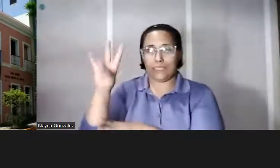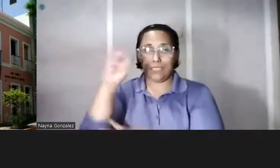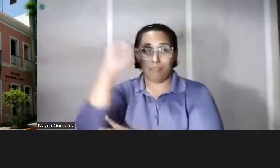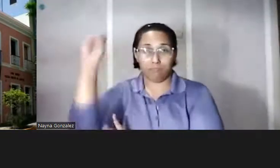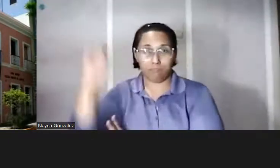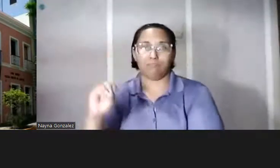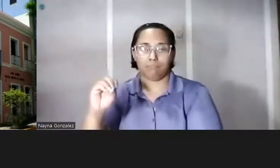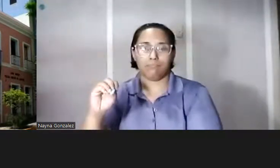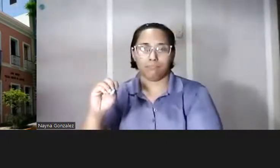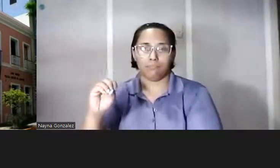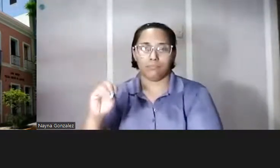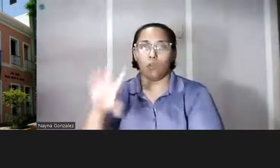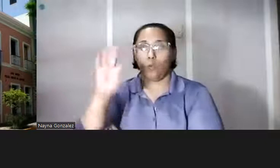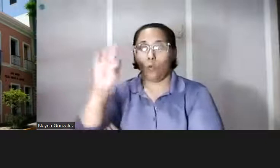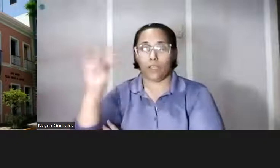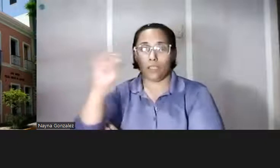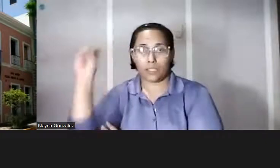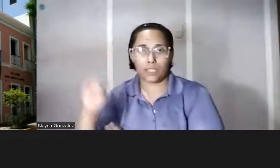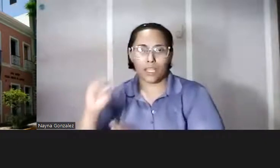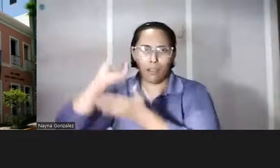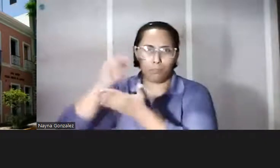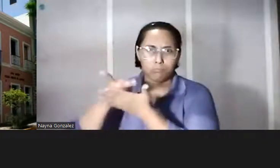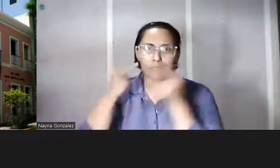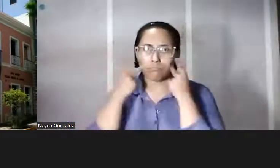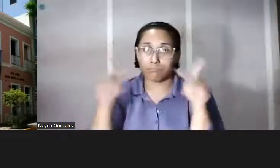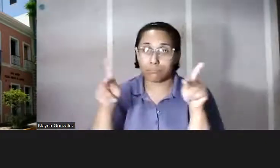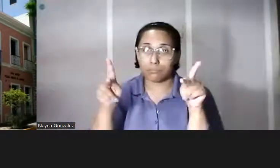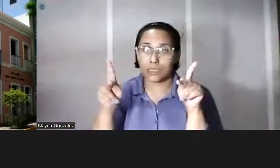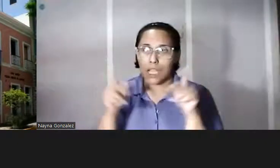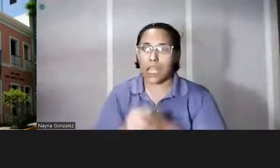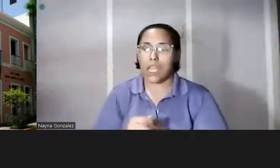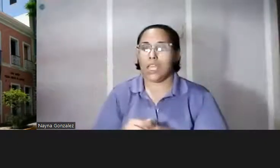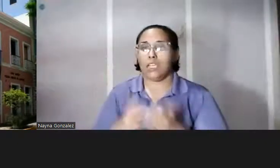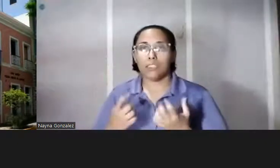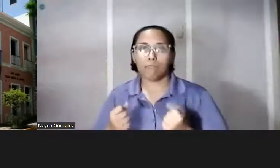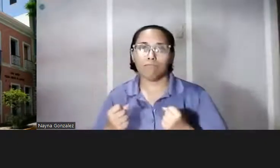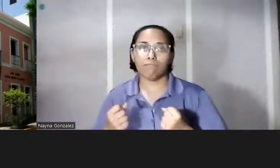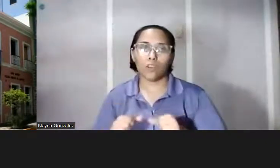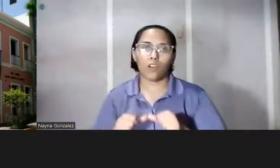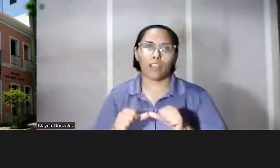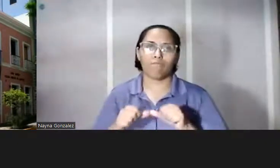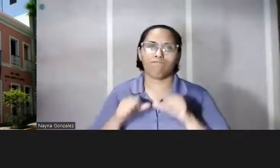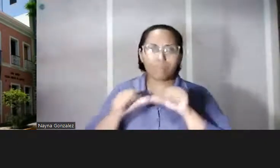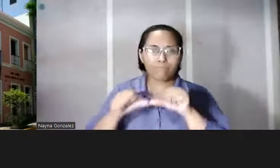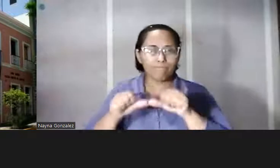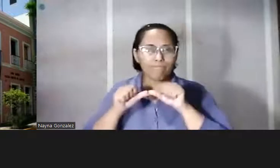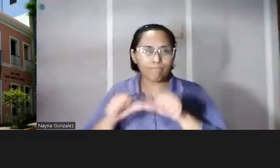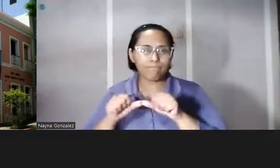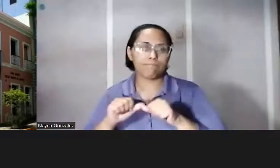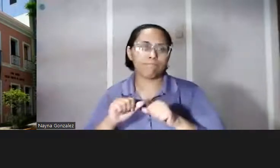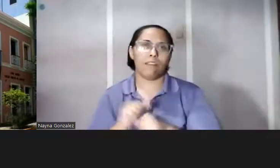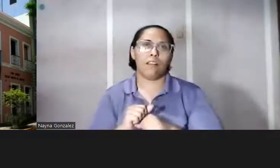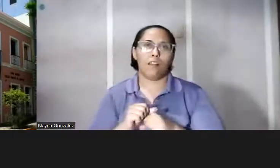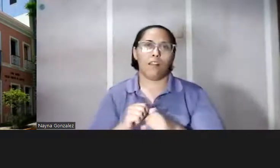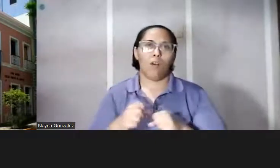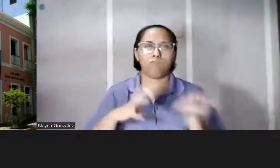un 97% de aprobación pública y han tenido que enfrentar los desafíos económicos y tal como ha sucedido en todas partes. De